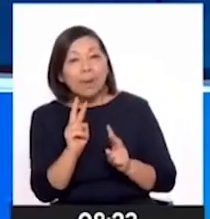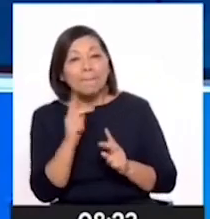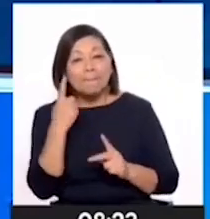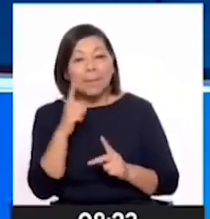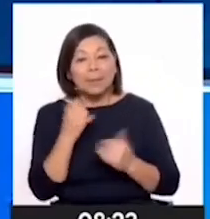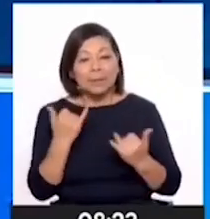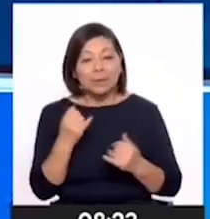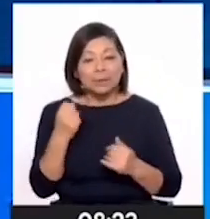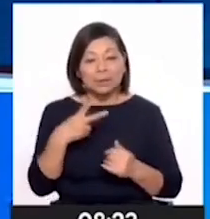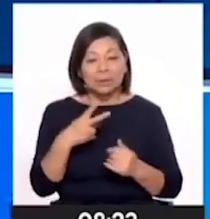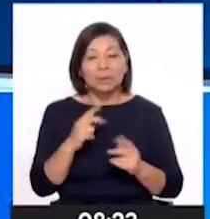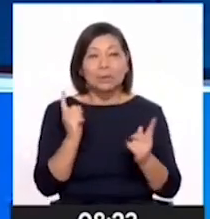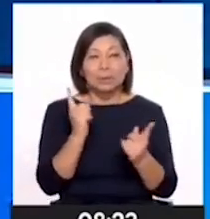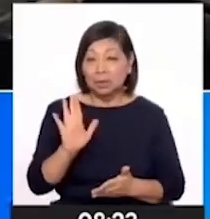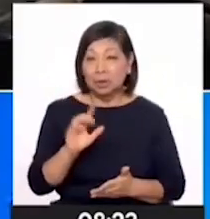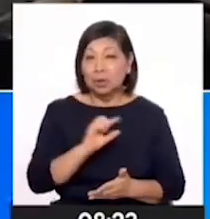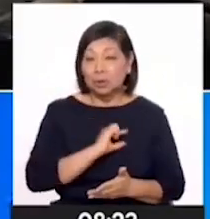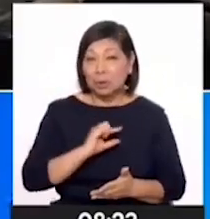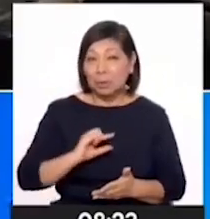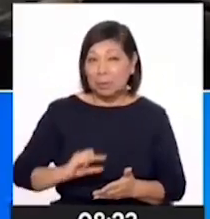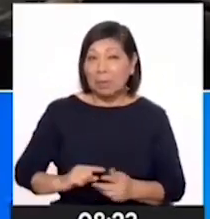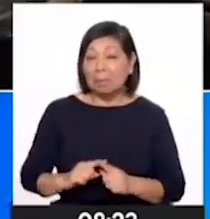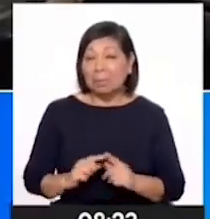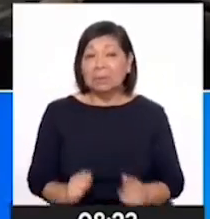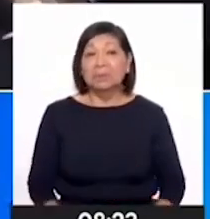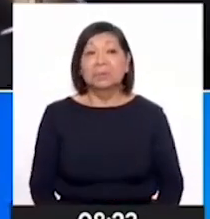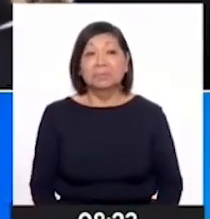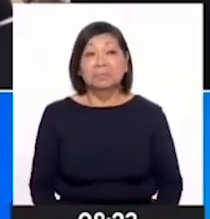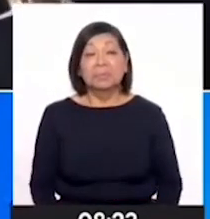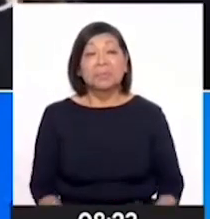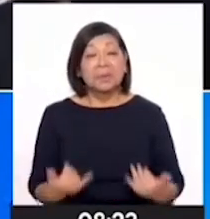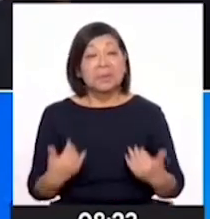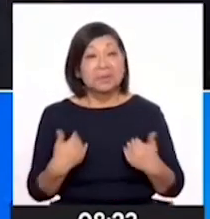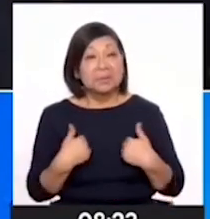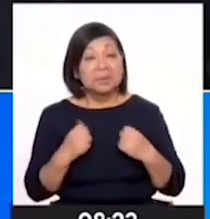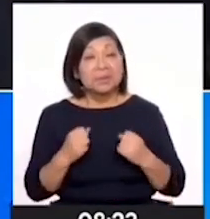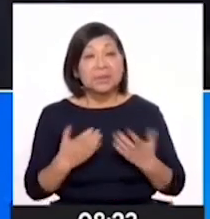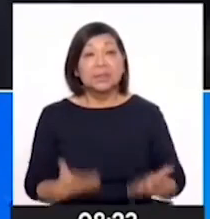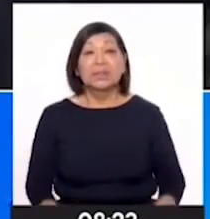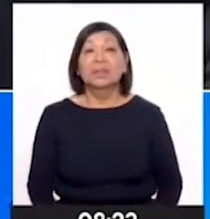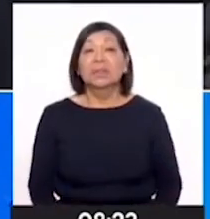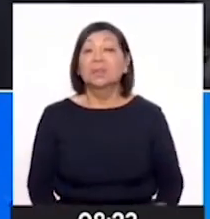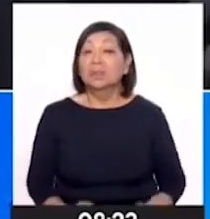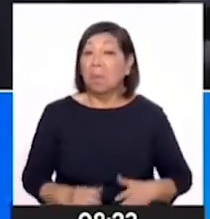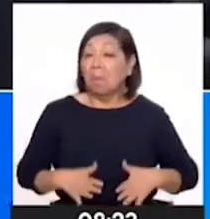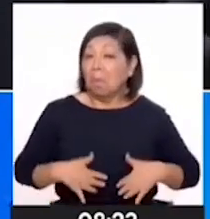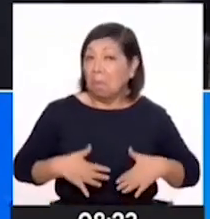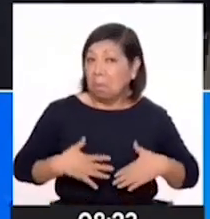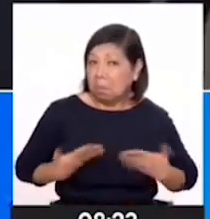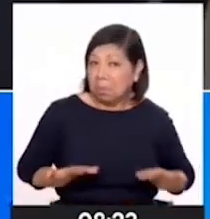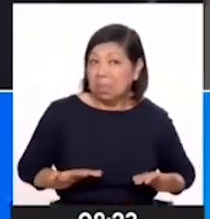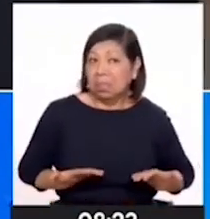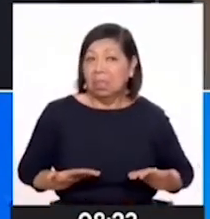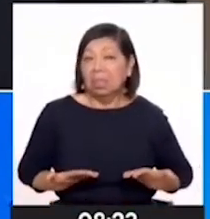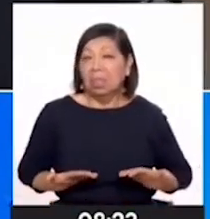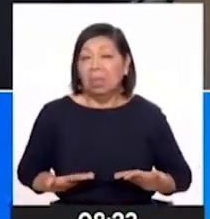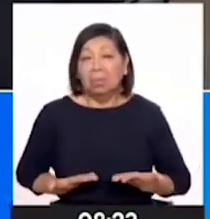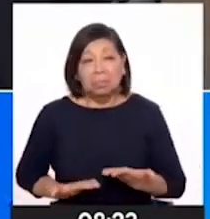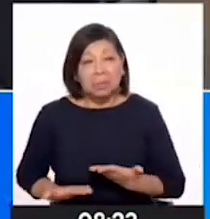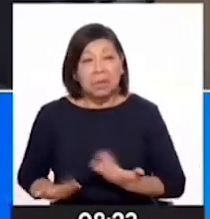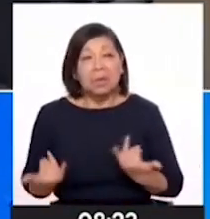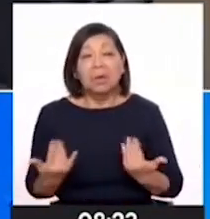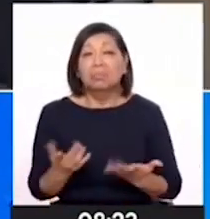tiene con este segundo encuentro? Bueno, la esperanza que tenemos nosotros es de que se puedan diatrizar,